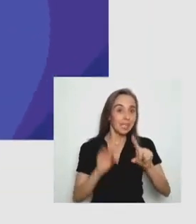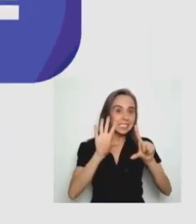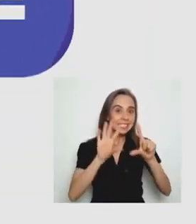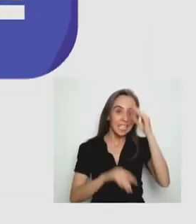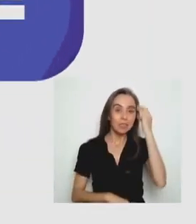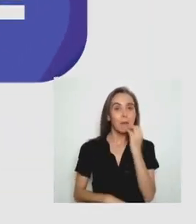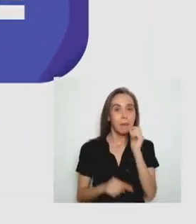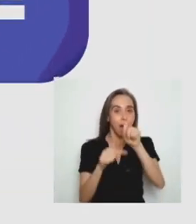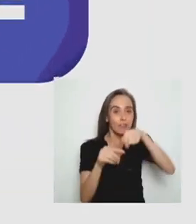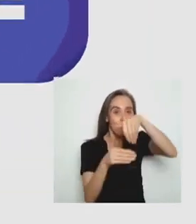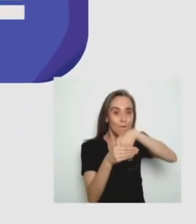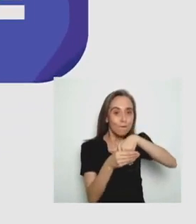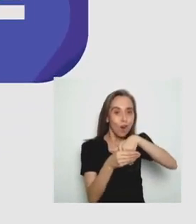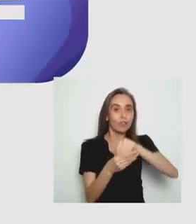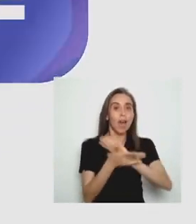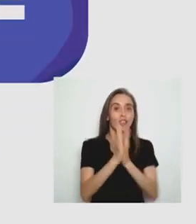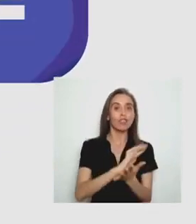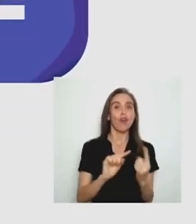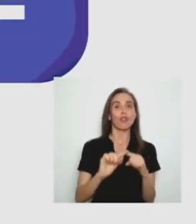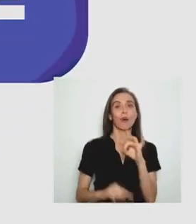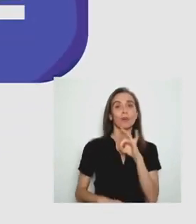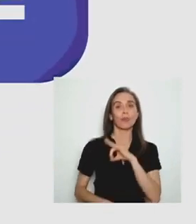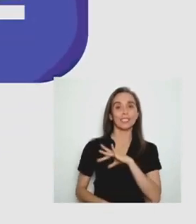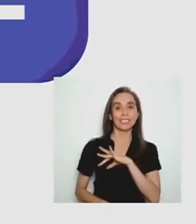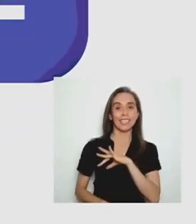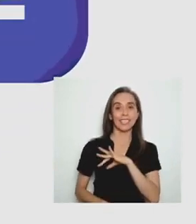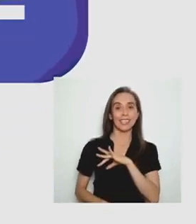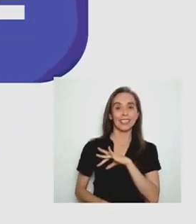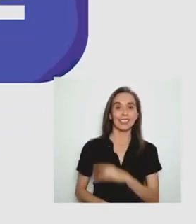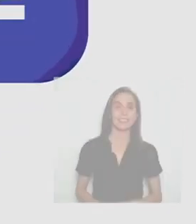Este 7 de mayo Vota todo por Chile